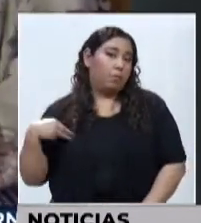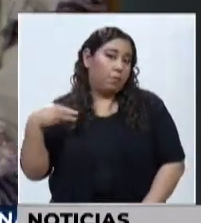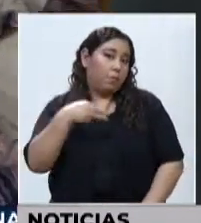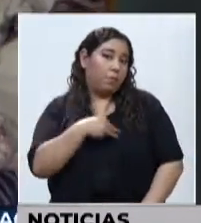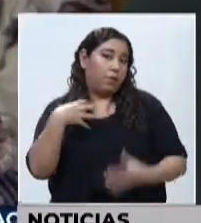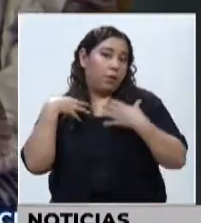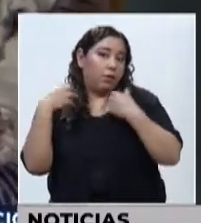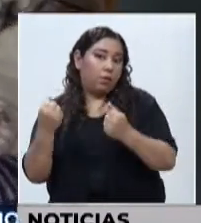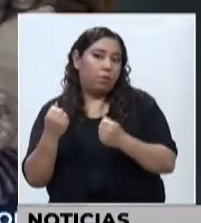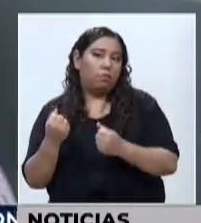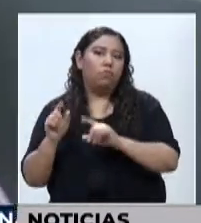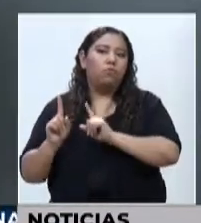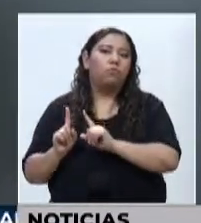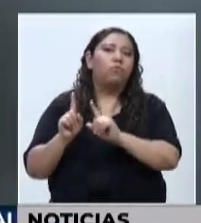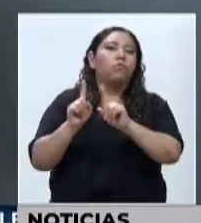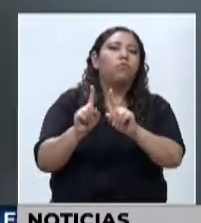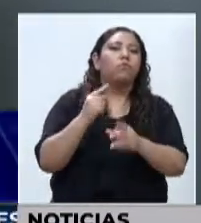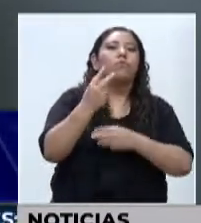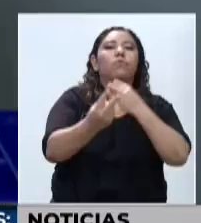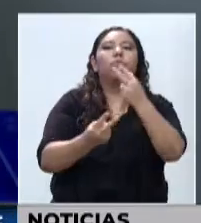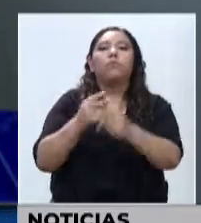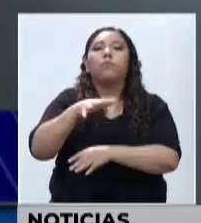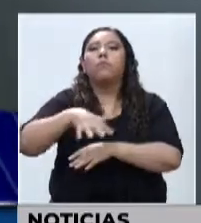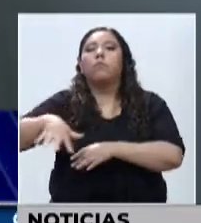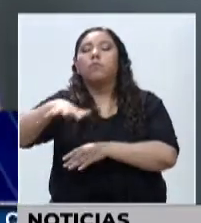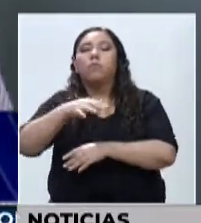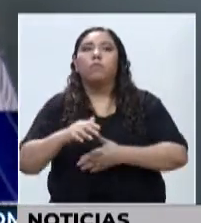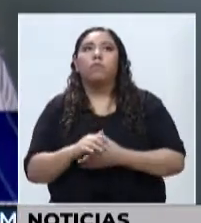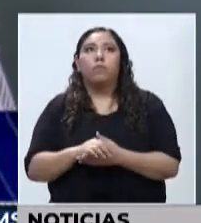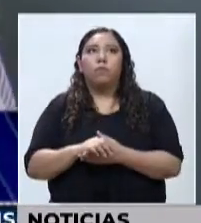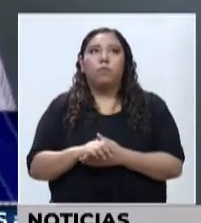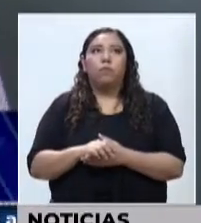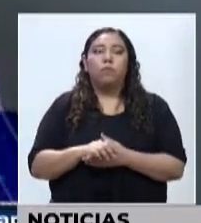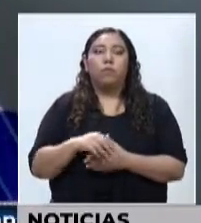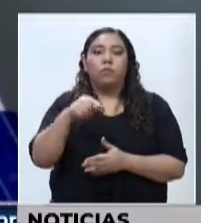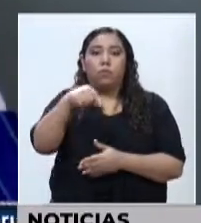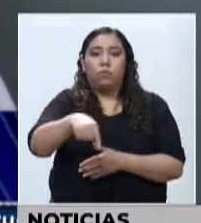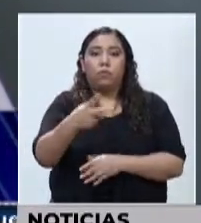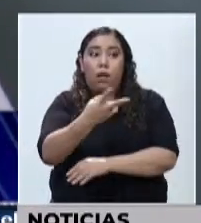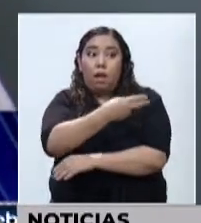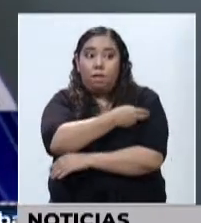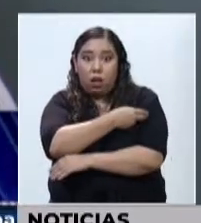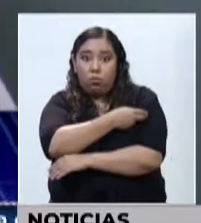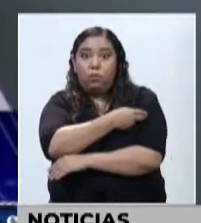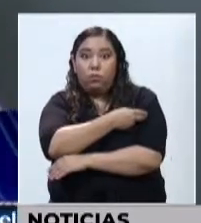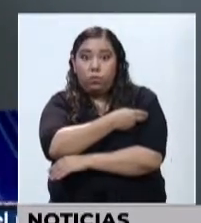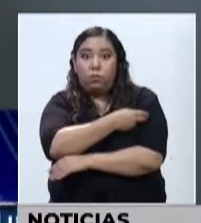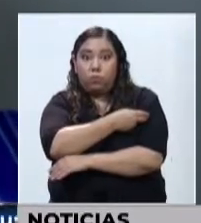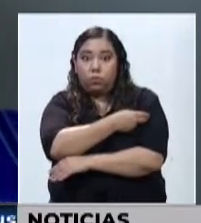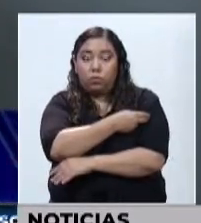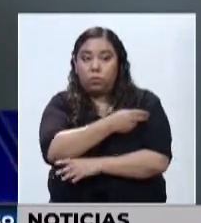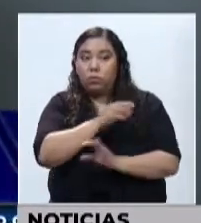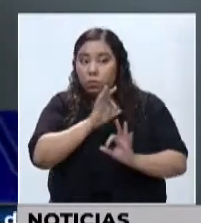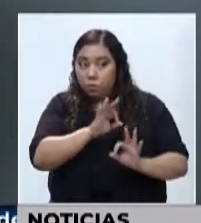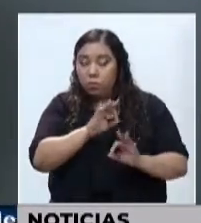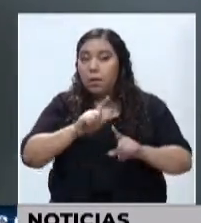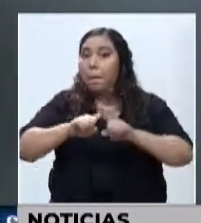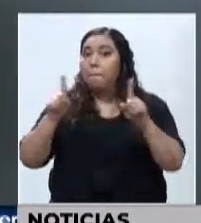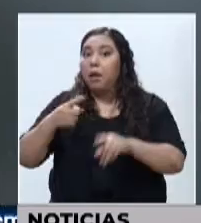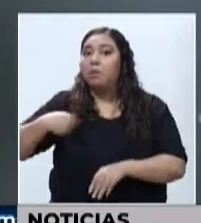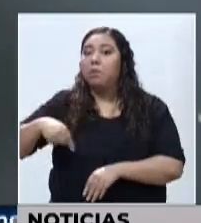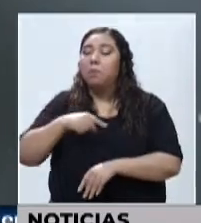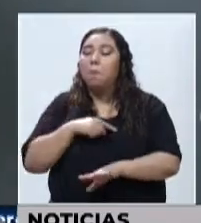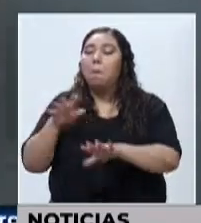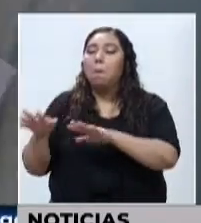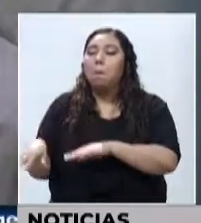para supervisar el proceso. El hecho de que vacunemos no nos permite relajarnos, ¿verdad? ¿Por qué? Porque puede